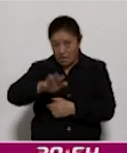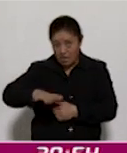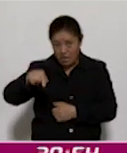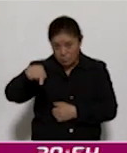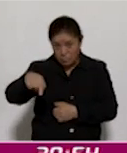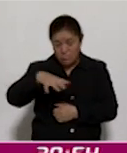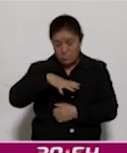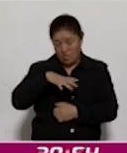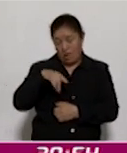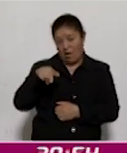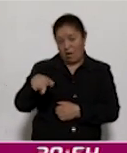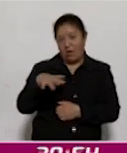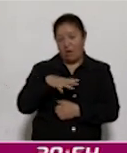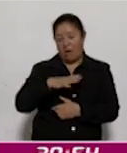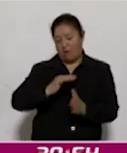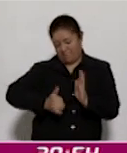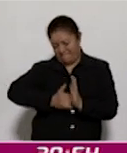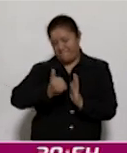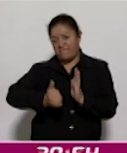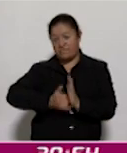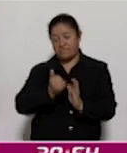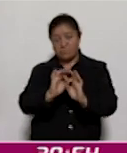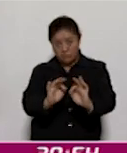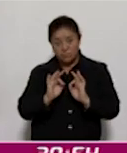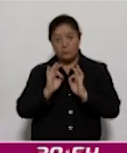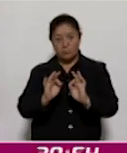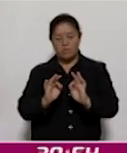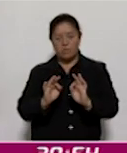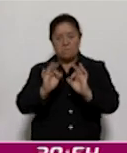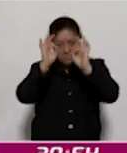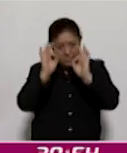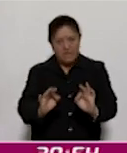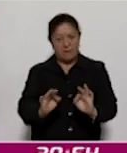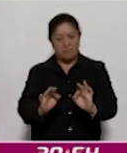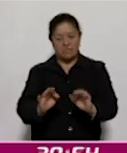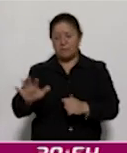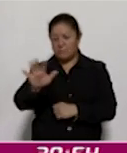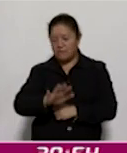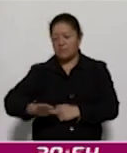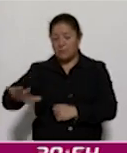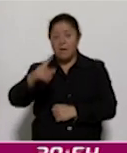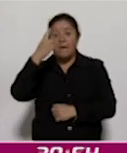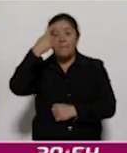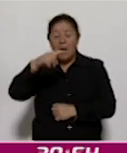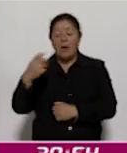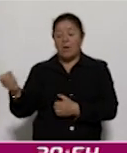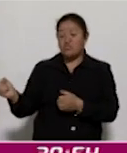cuenten con la infraestructura adecuada para brindar,